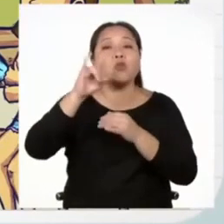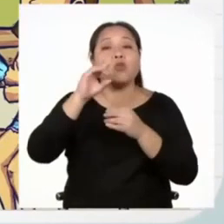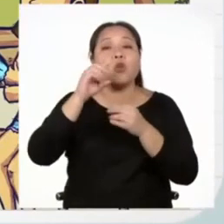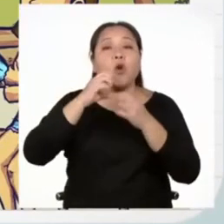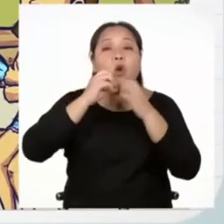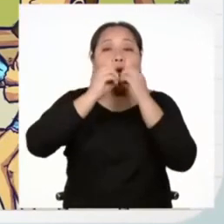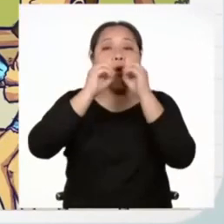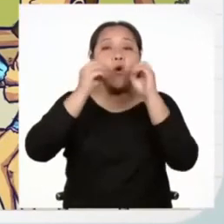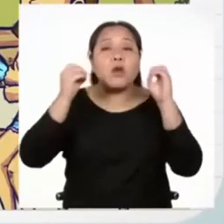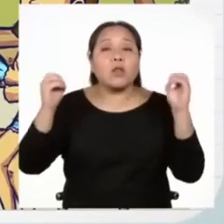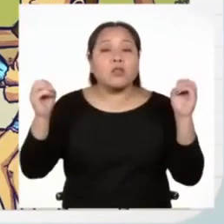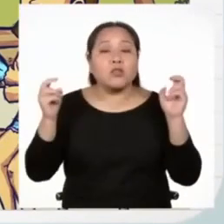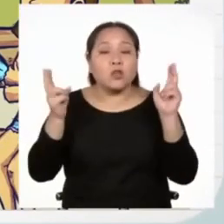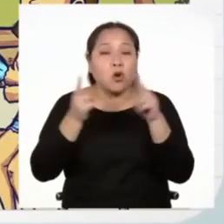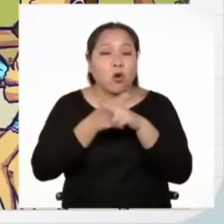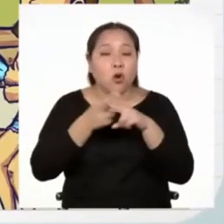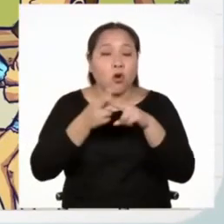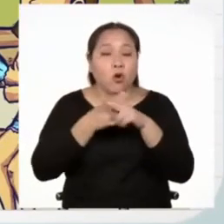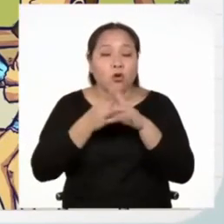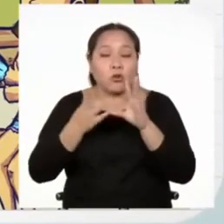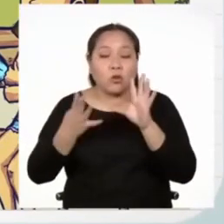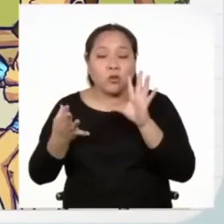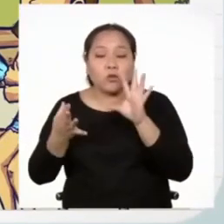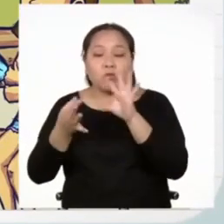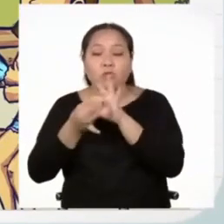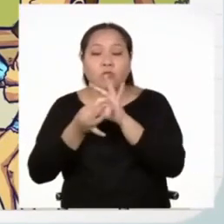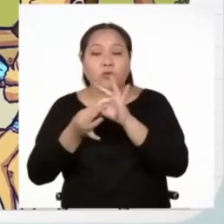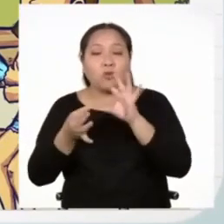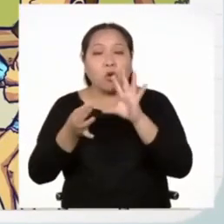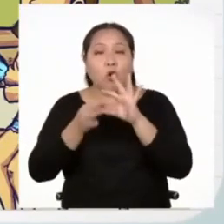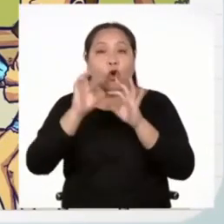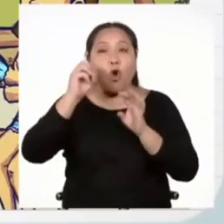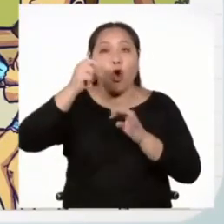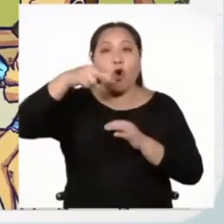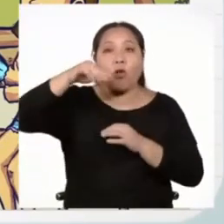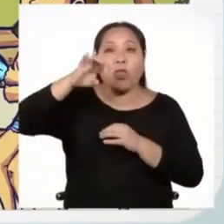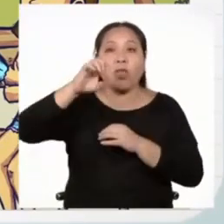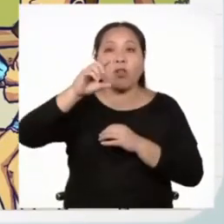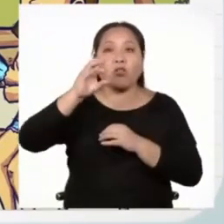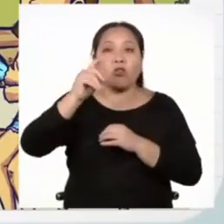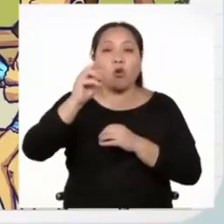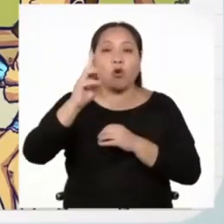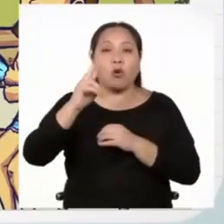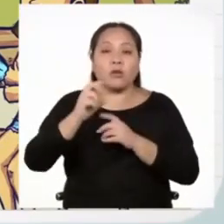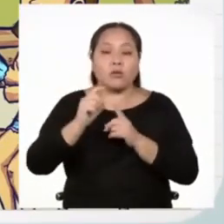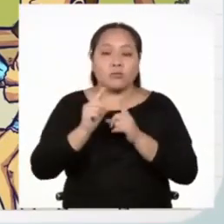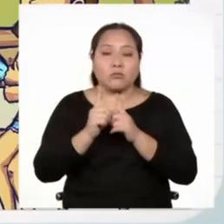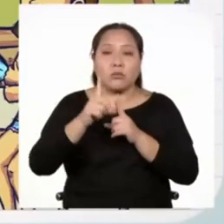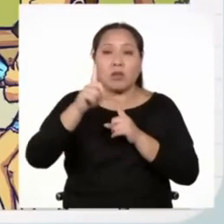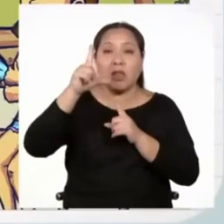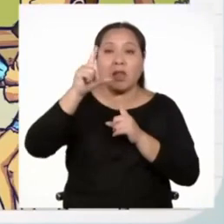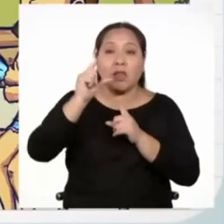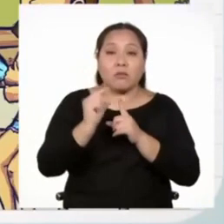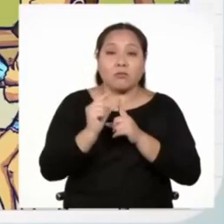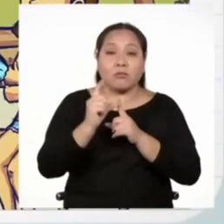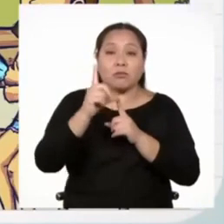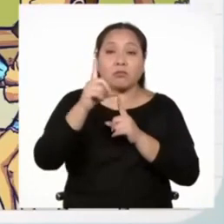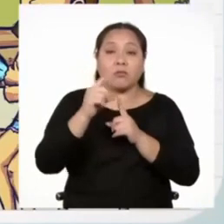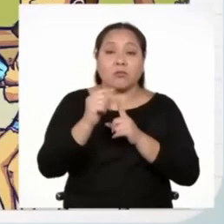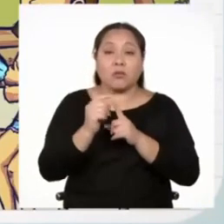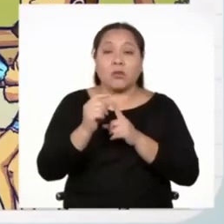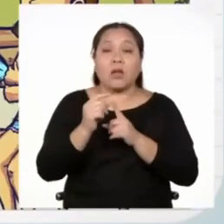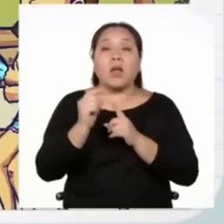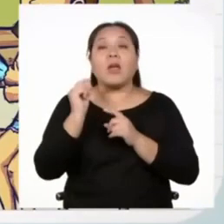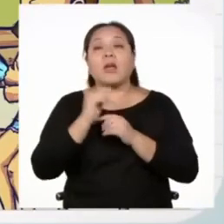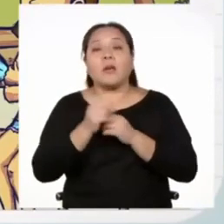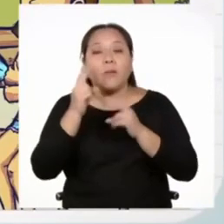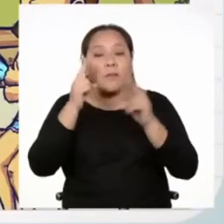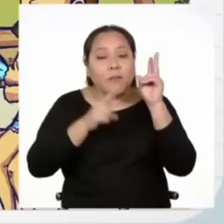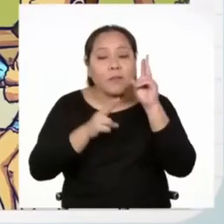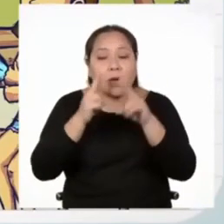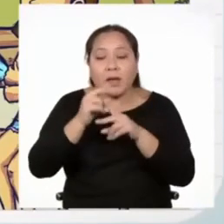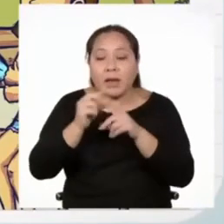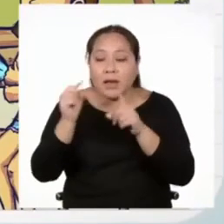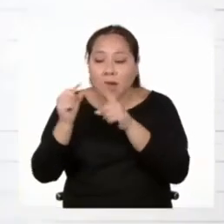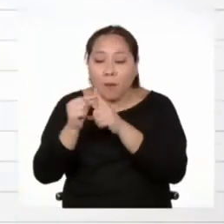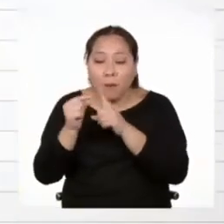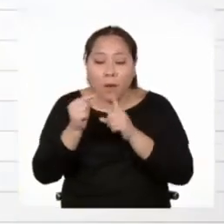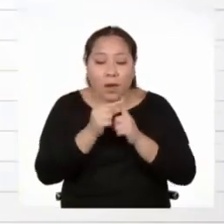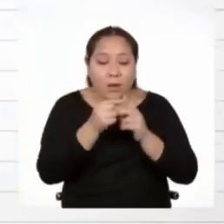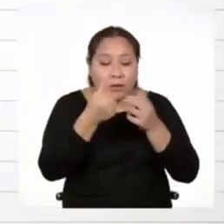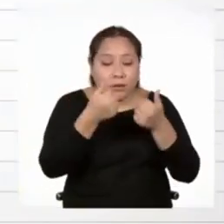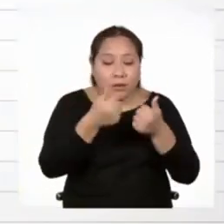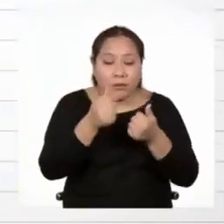de conectores, de los signos de puntuación, uso de mayúsculas y revisión de la escritura de las palabras.